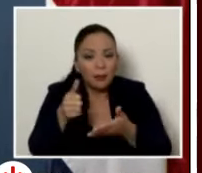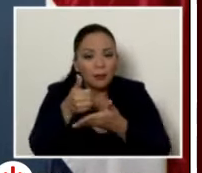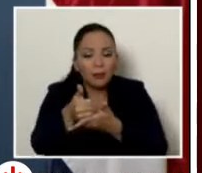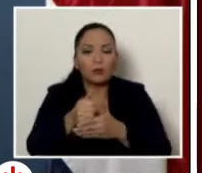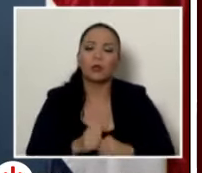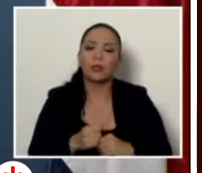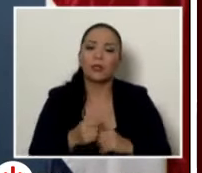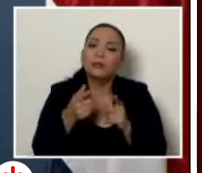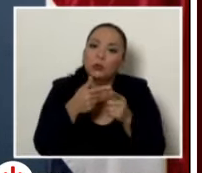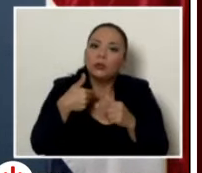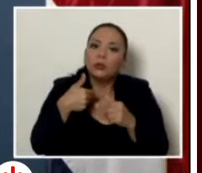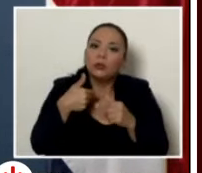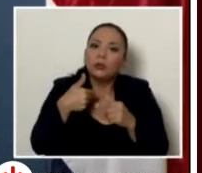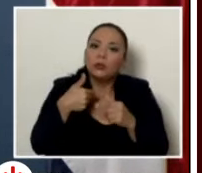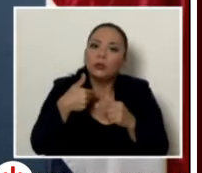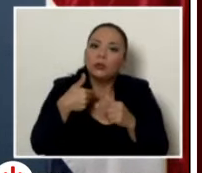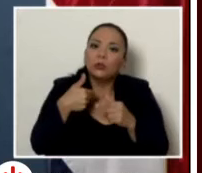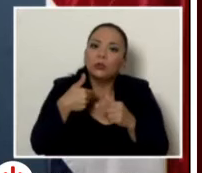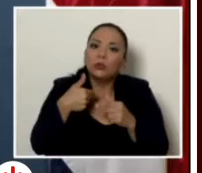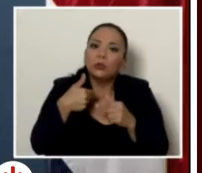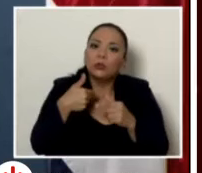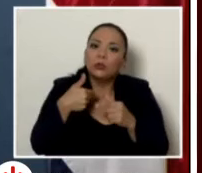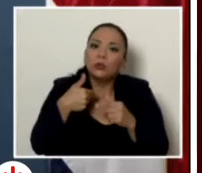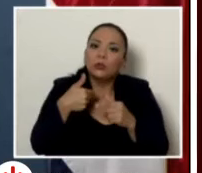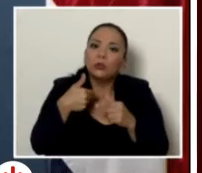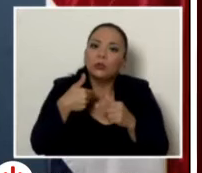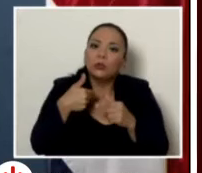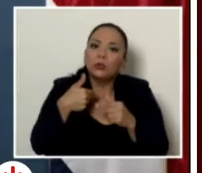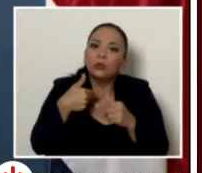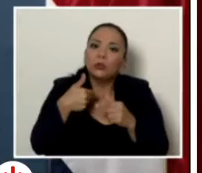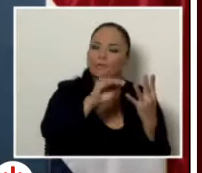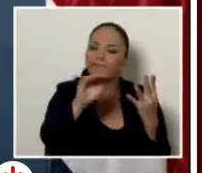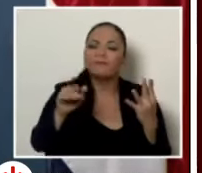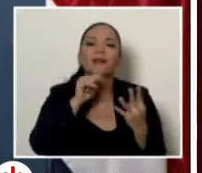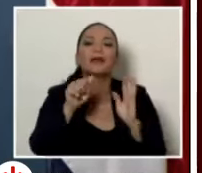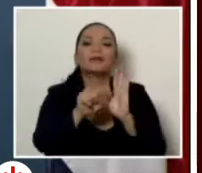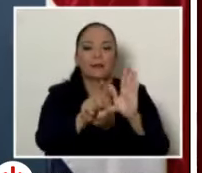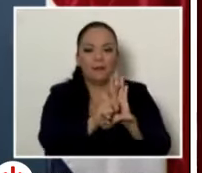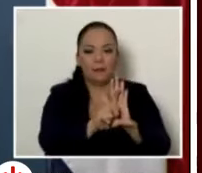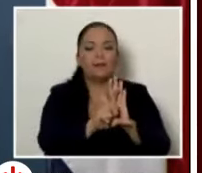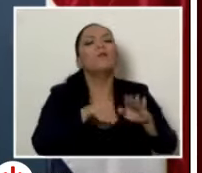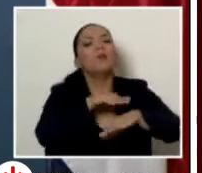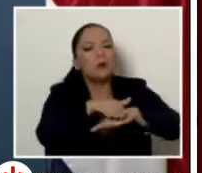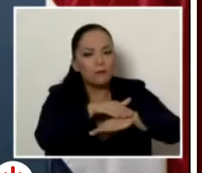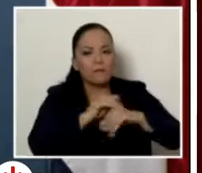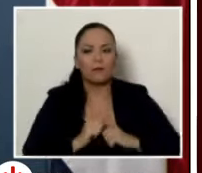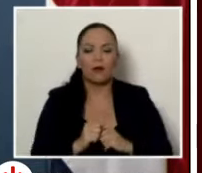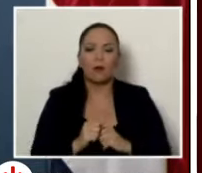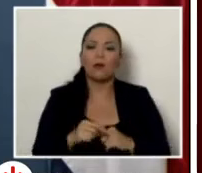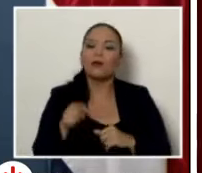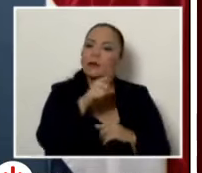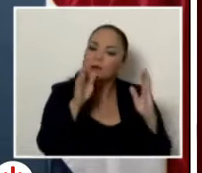llamado muy respetuoso. Yo he llamado a la Asamblea Legislativa para que, por favor, vean con buenos